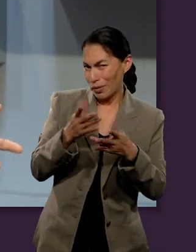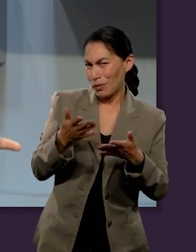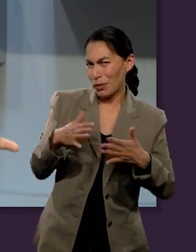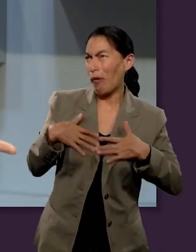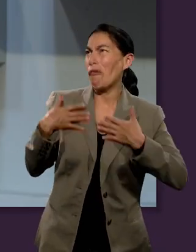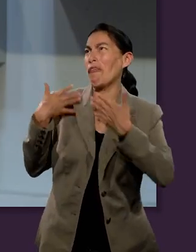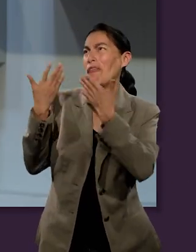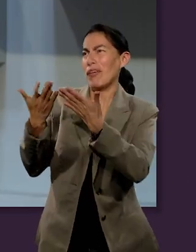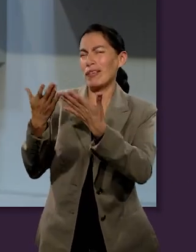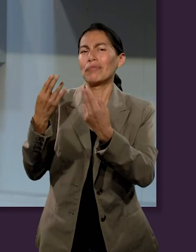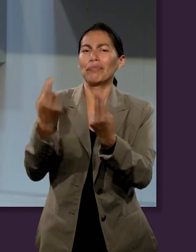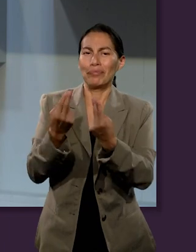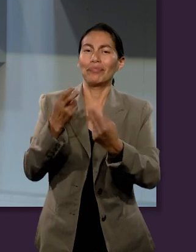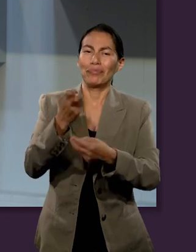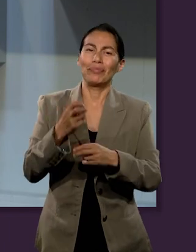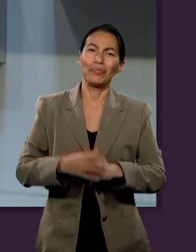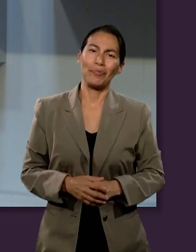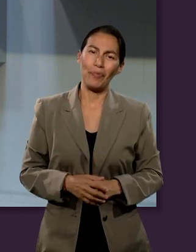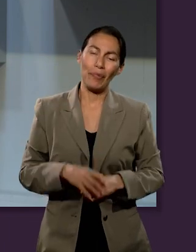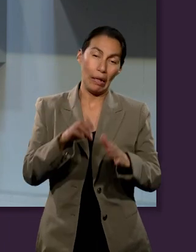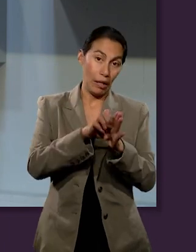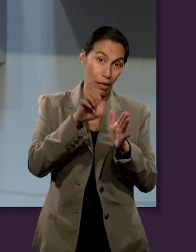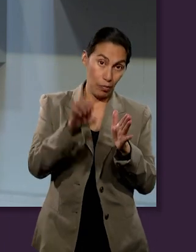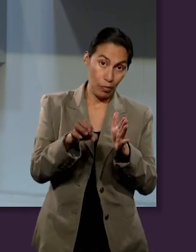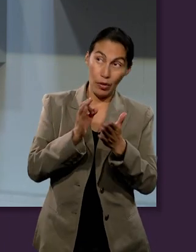confianza que hemos hablado. La lección trae un ejemplo